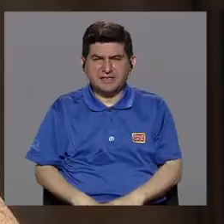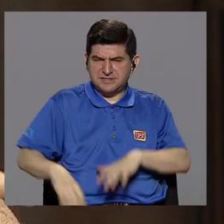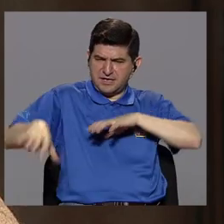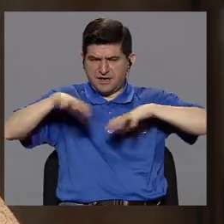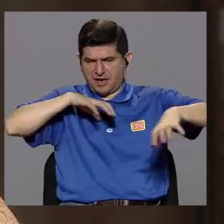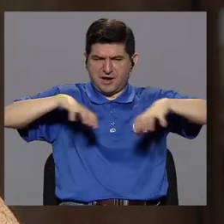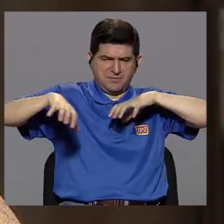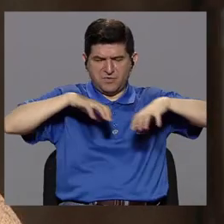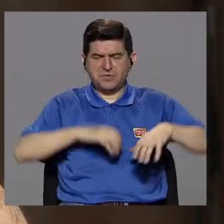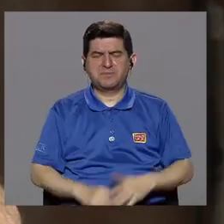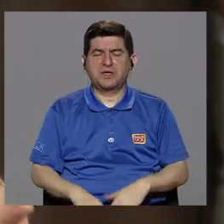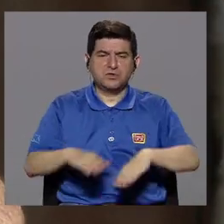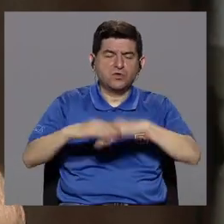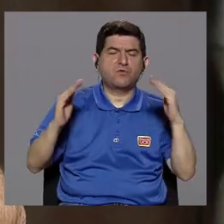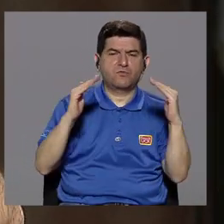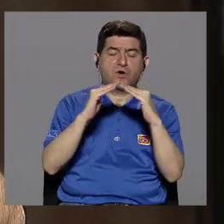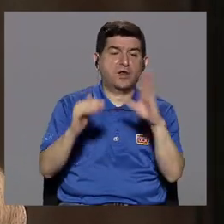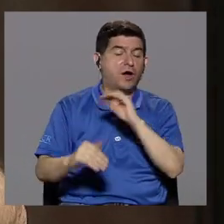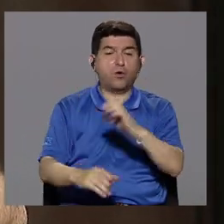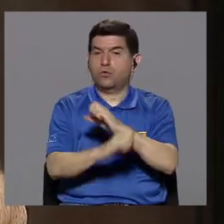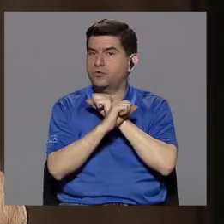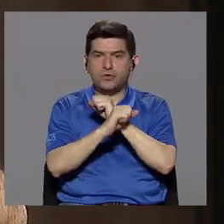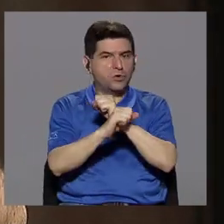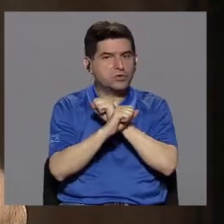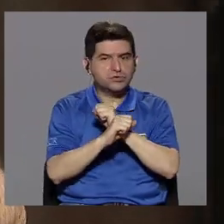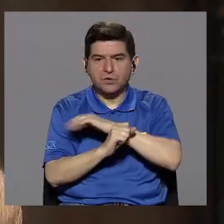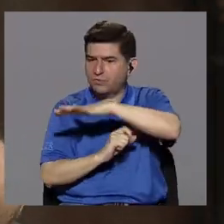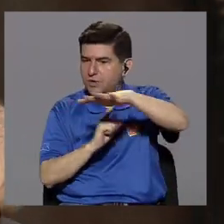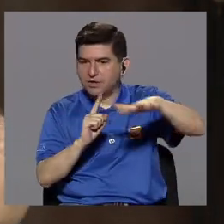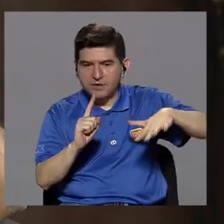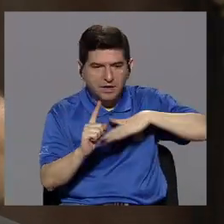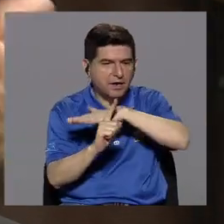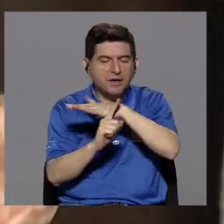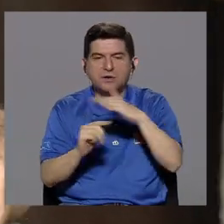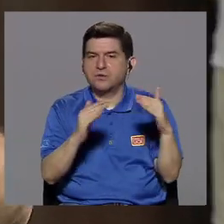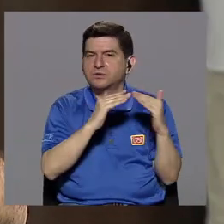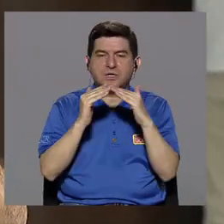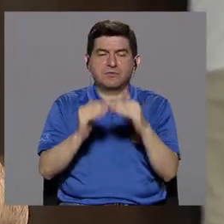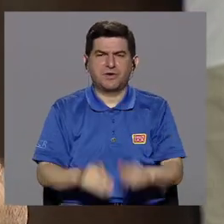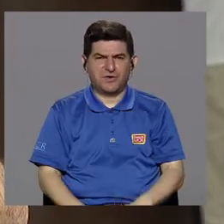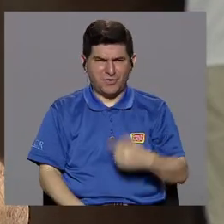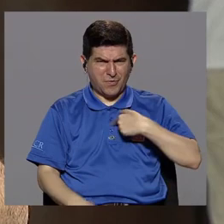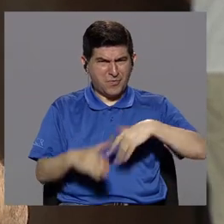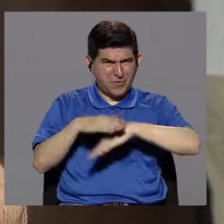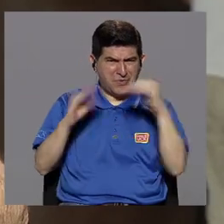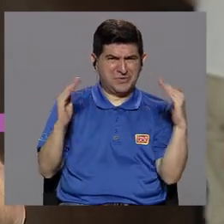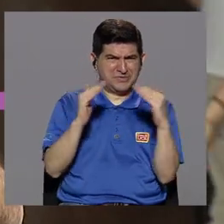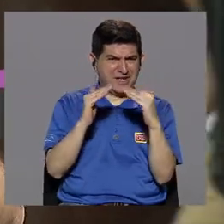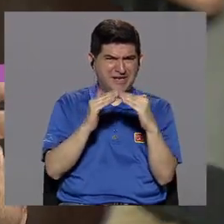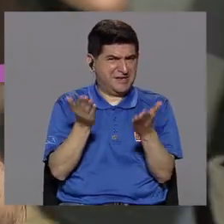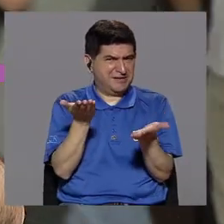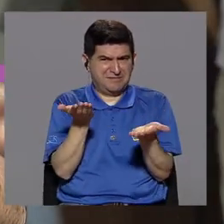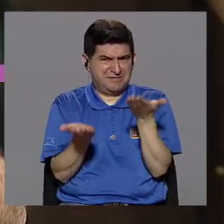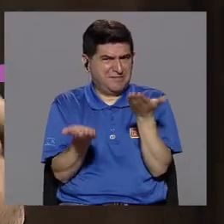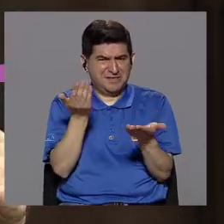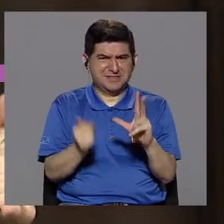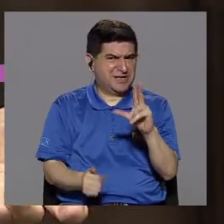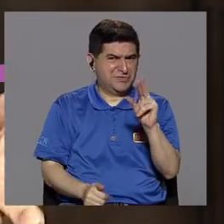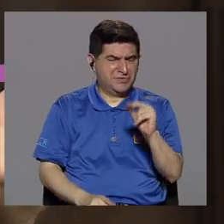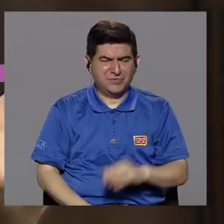casa o tal vez hay una inseguridad terrible, ¿verdad?, en el barrio y que va a querer uno salir de la casa o no